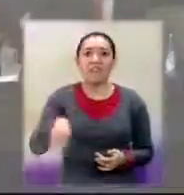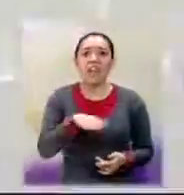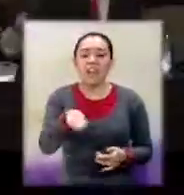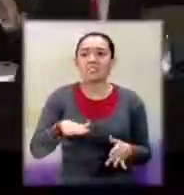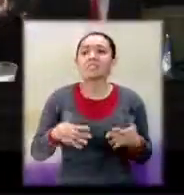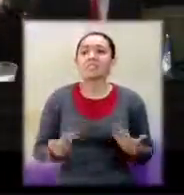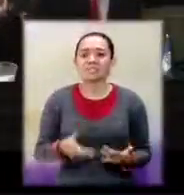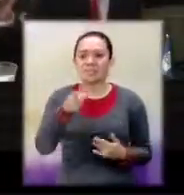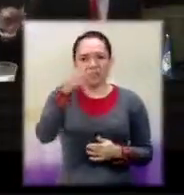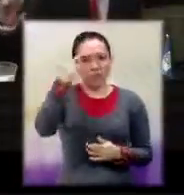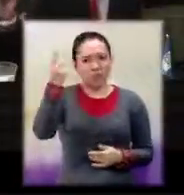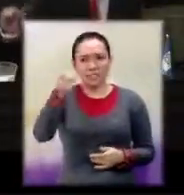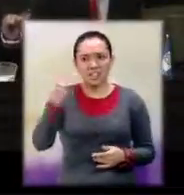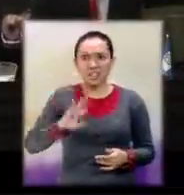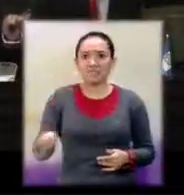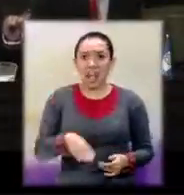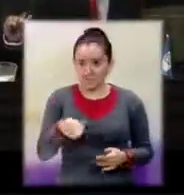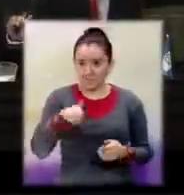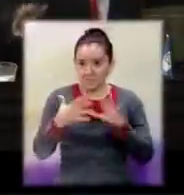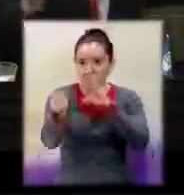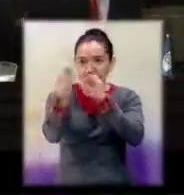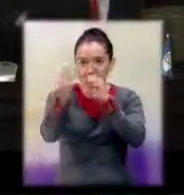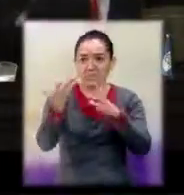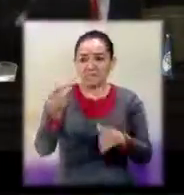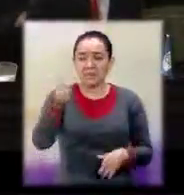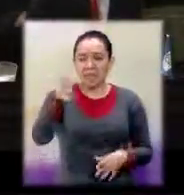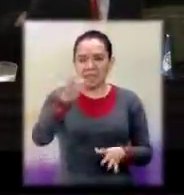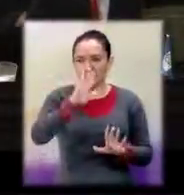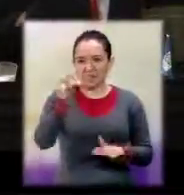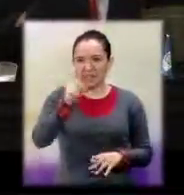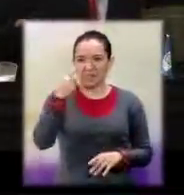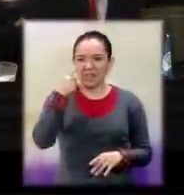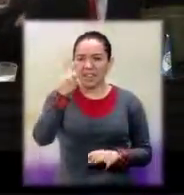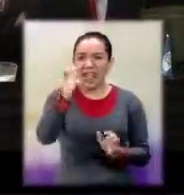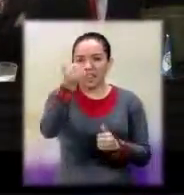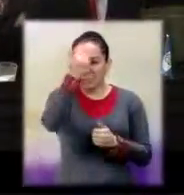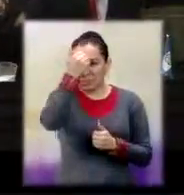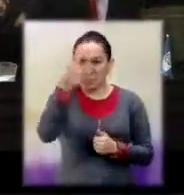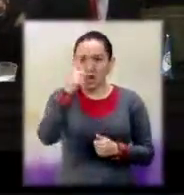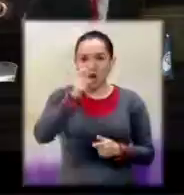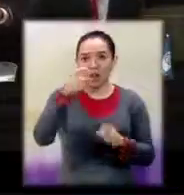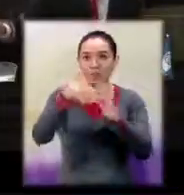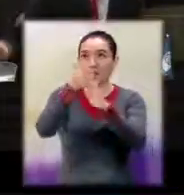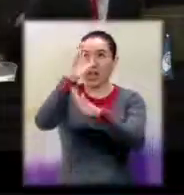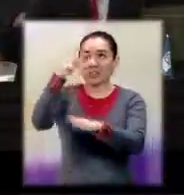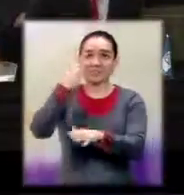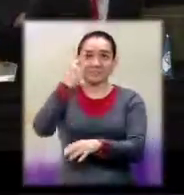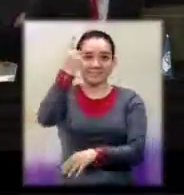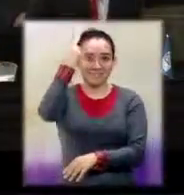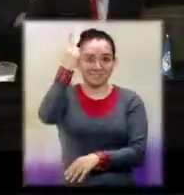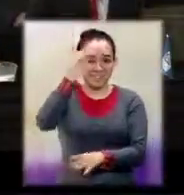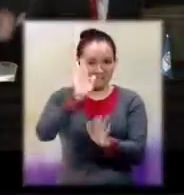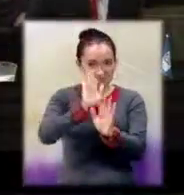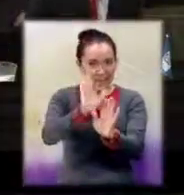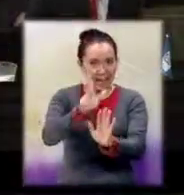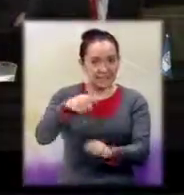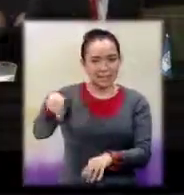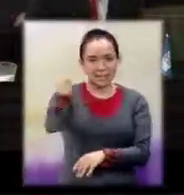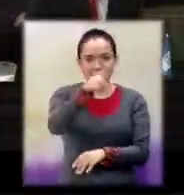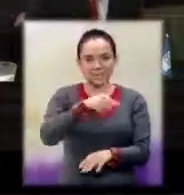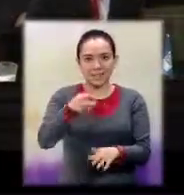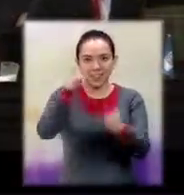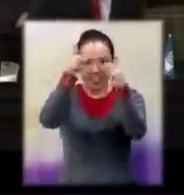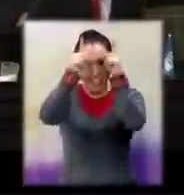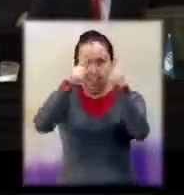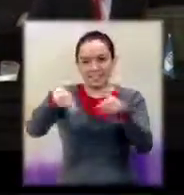chiquitad. Todos los que están aquí, si no se arrepienten, hay un dios que está en el cielo que algún día los mete en el infierno a todos. Ya entre